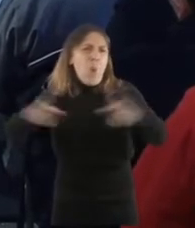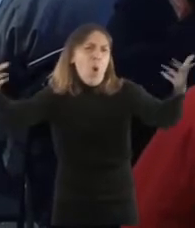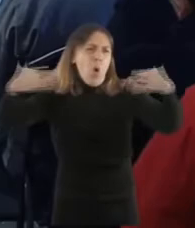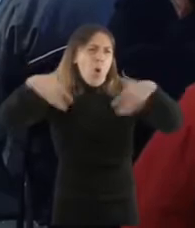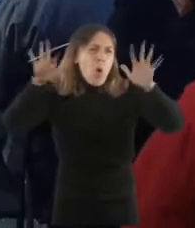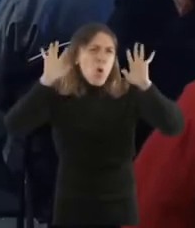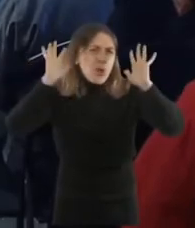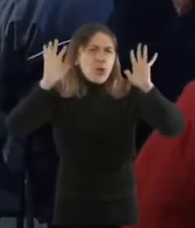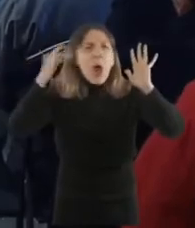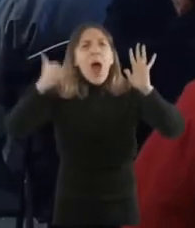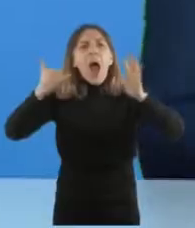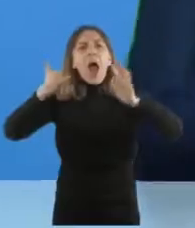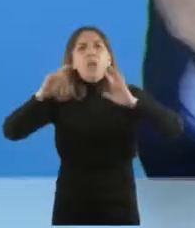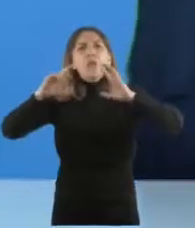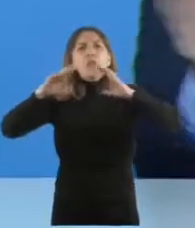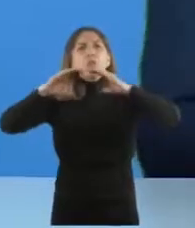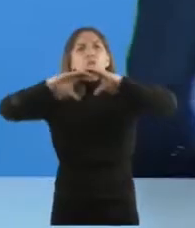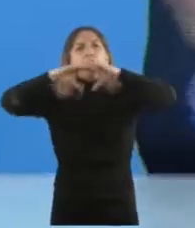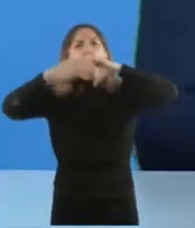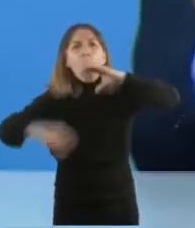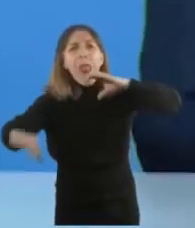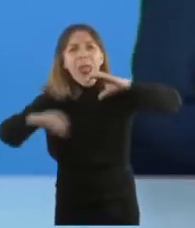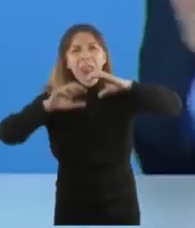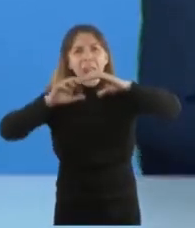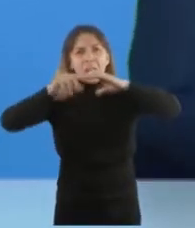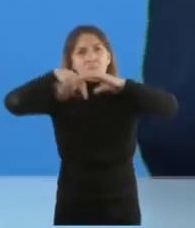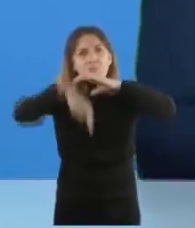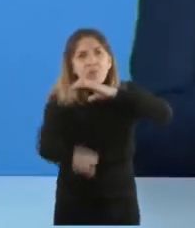que se ponen en marcha en junio.